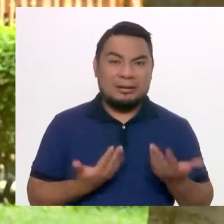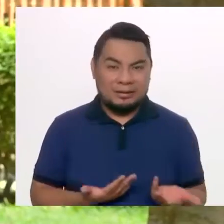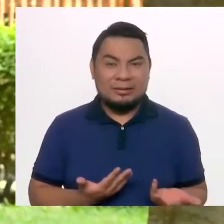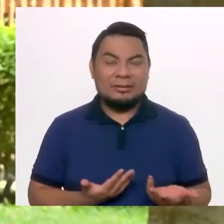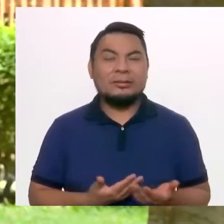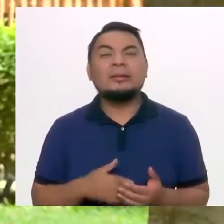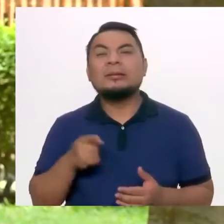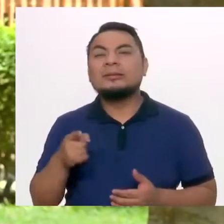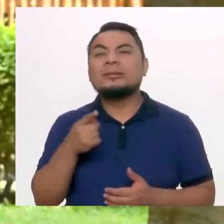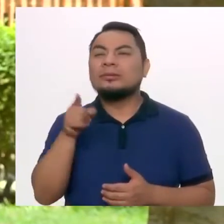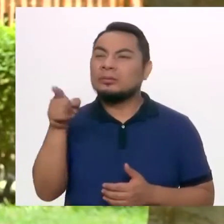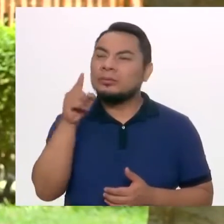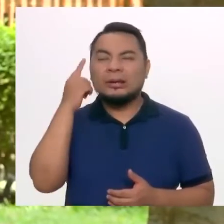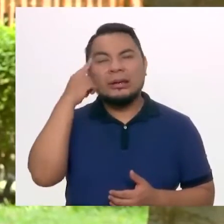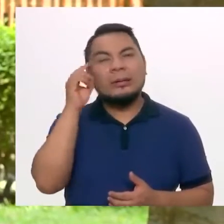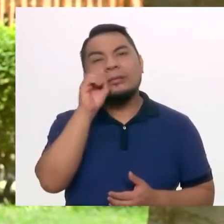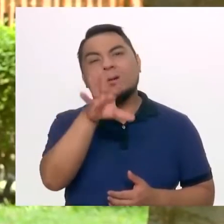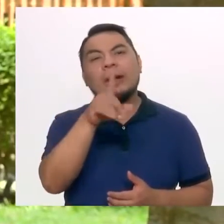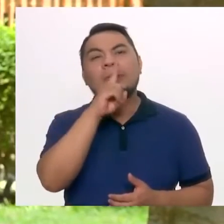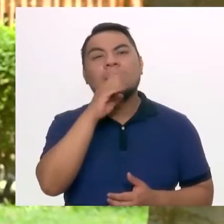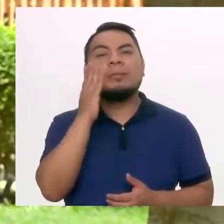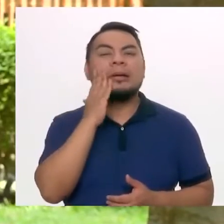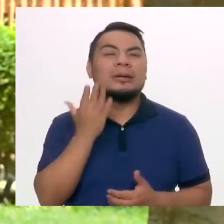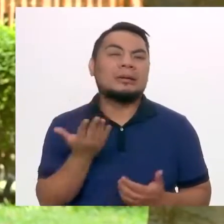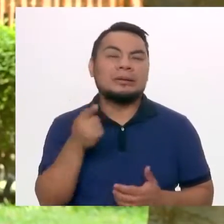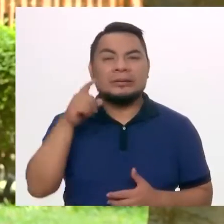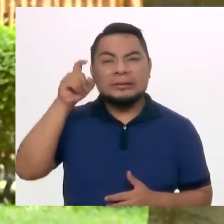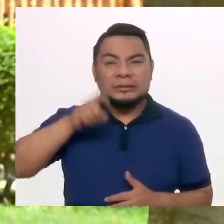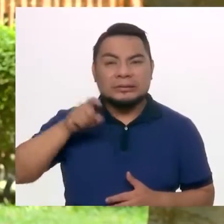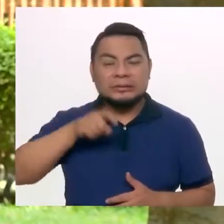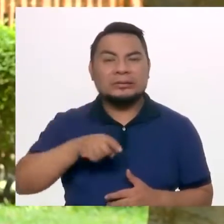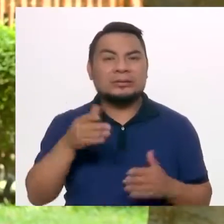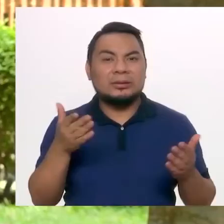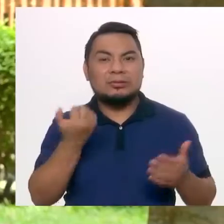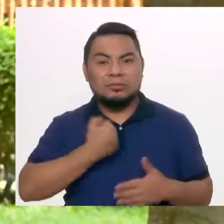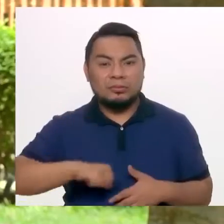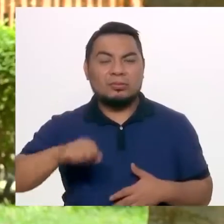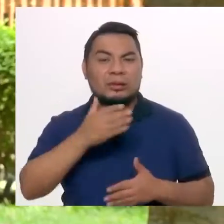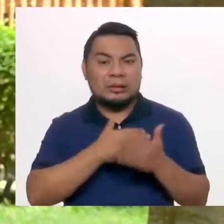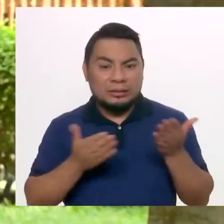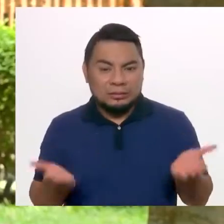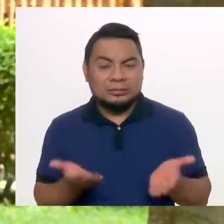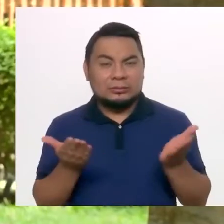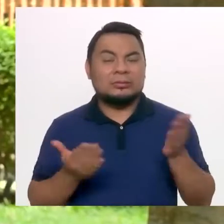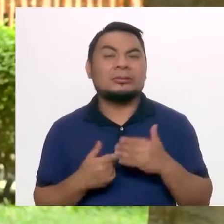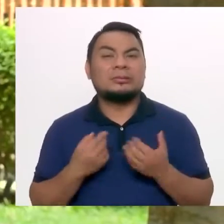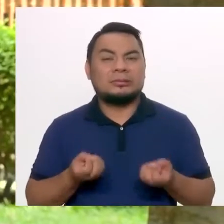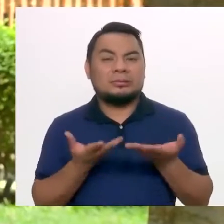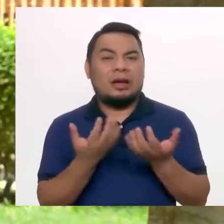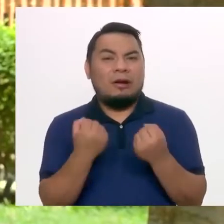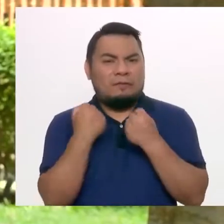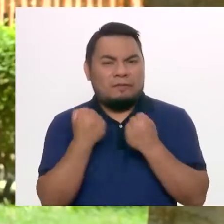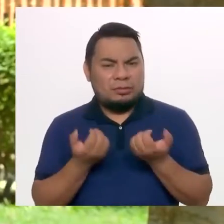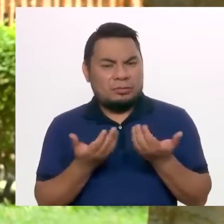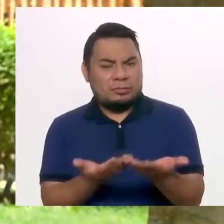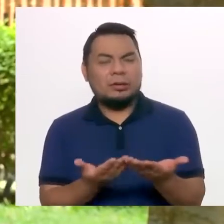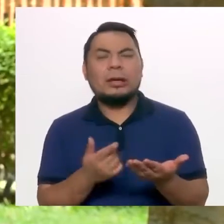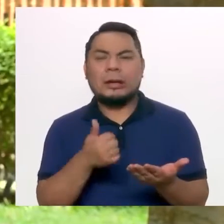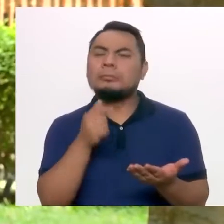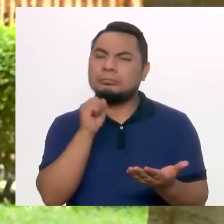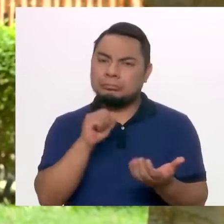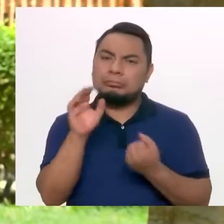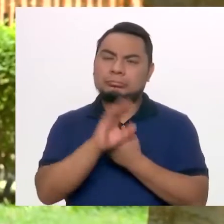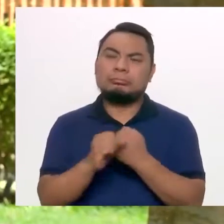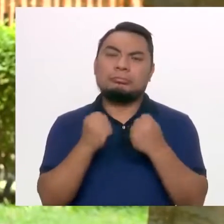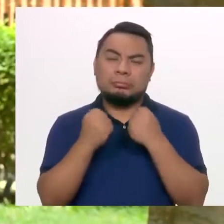Entonces, ¿qué se le podría decir a esos padres que necesitan sacar adelante a sus hijos y darles esa fuerza para